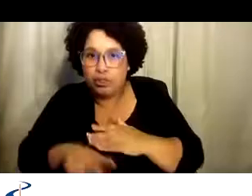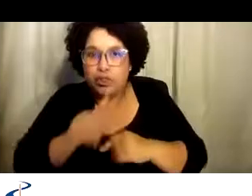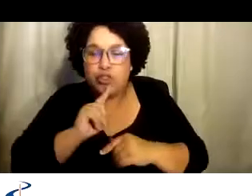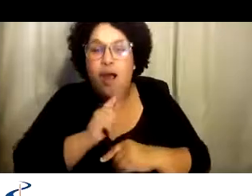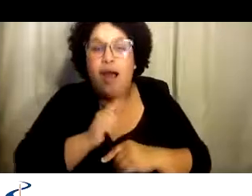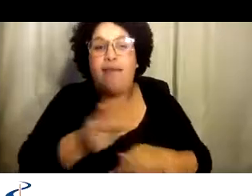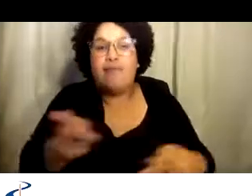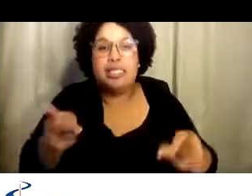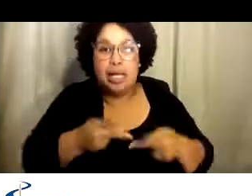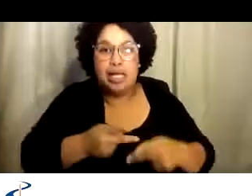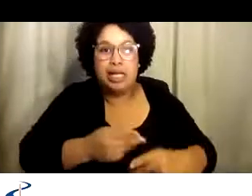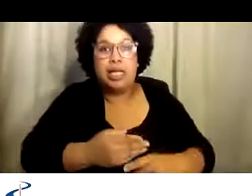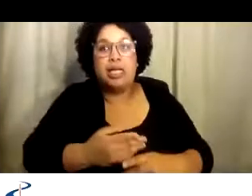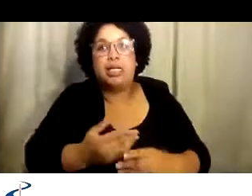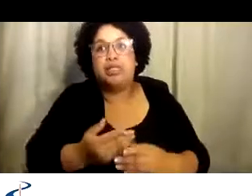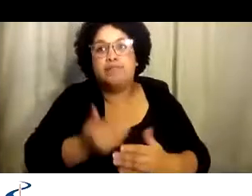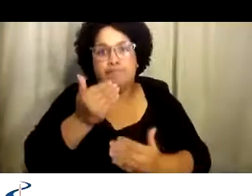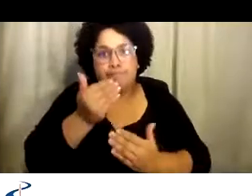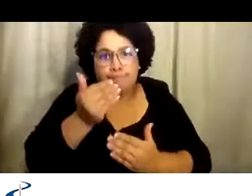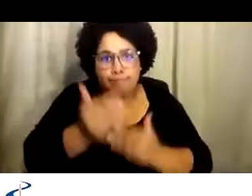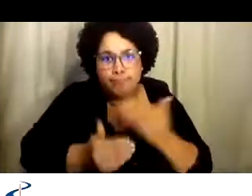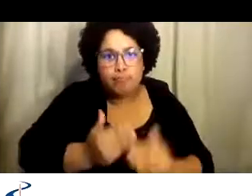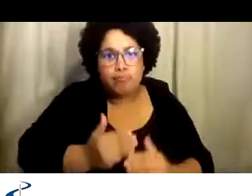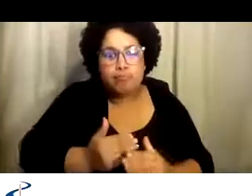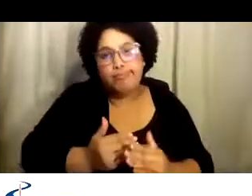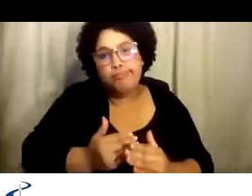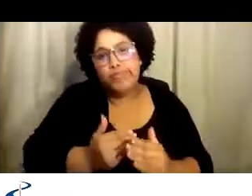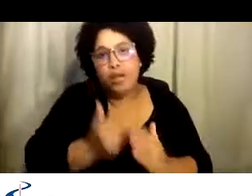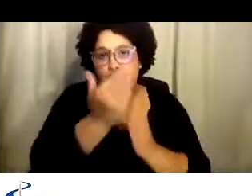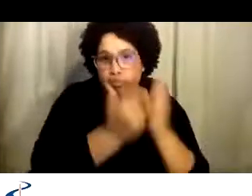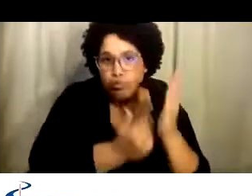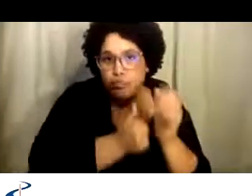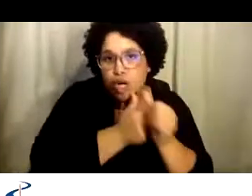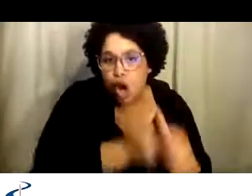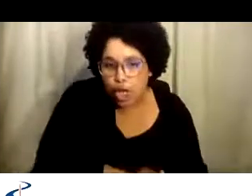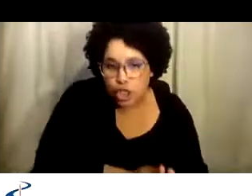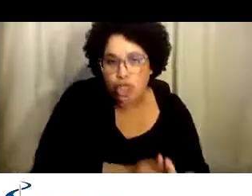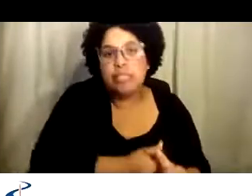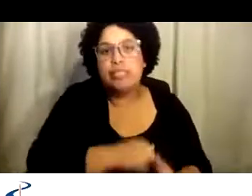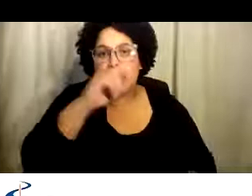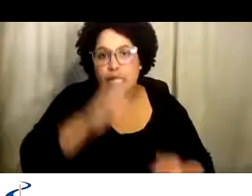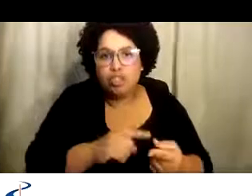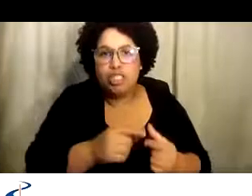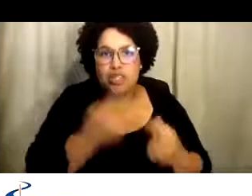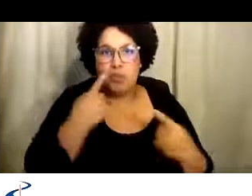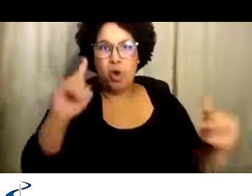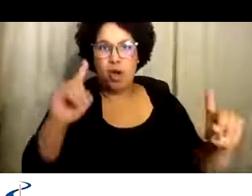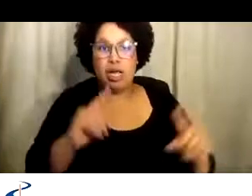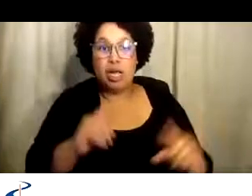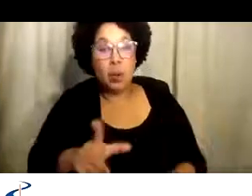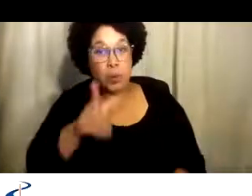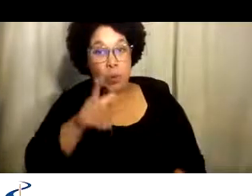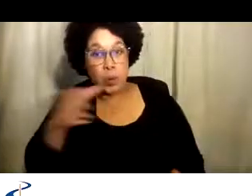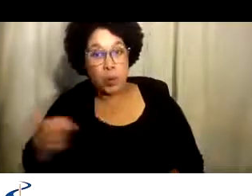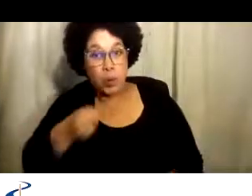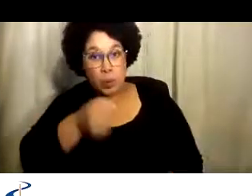empezar con solamente un par de personas de una sola vez para asegurarnos que las precauciones que tomemos funcionen bien.